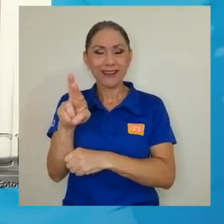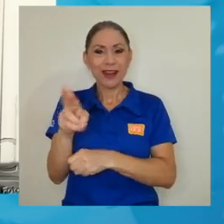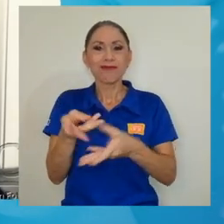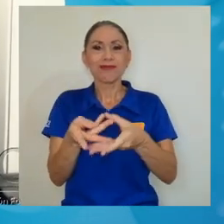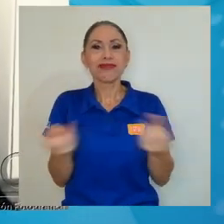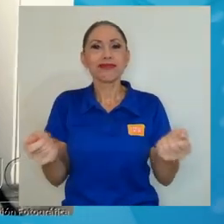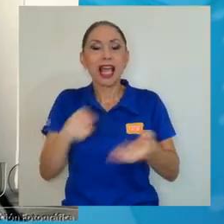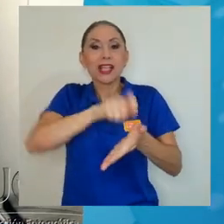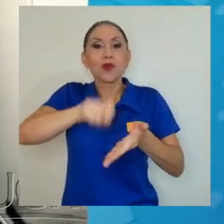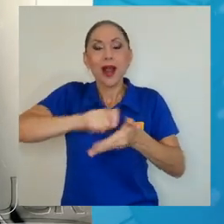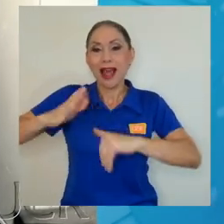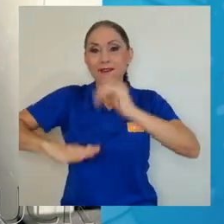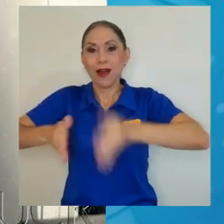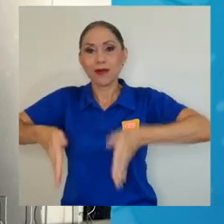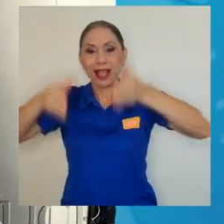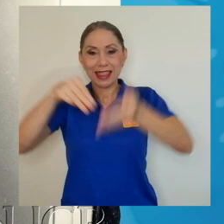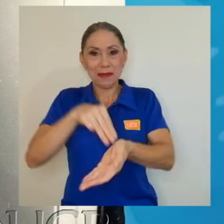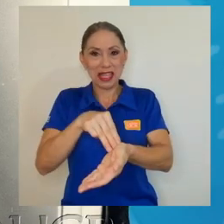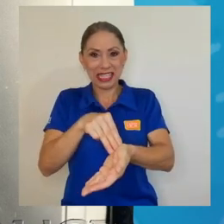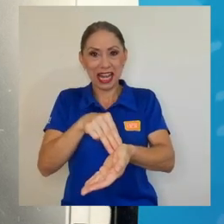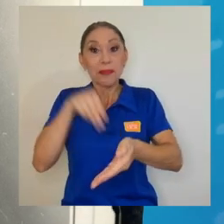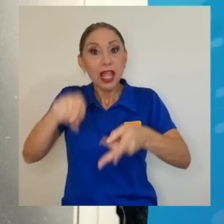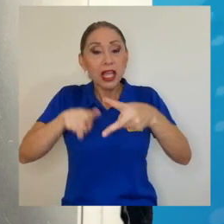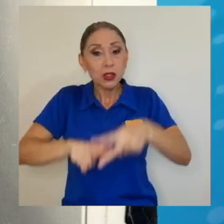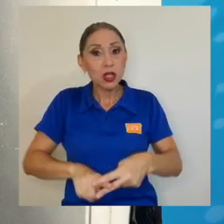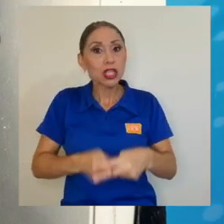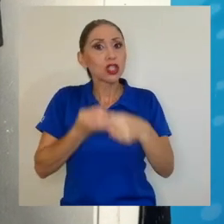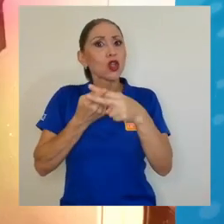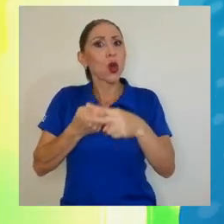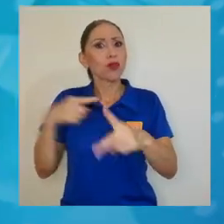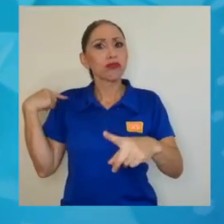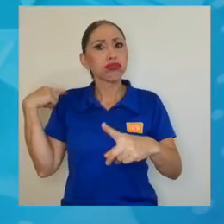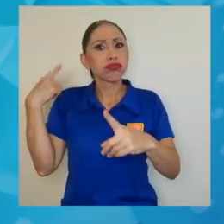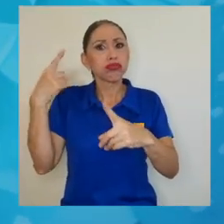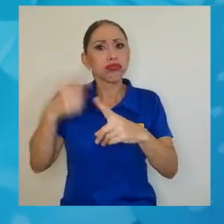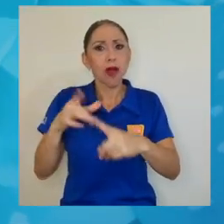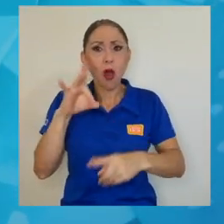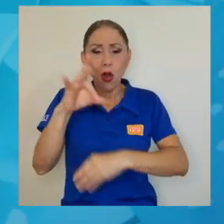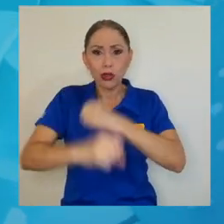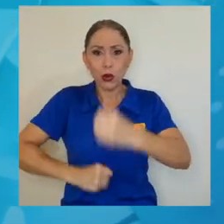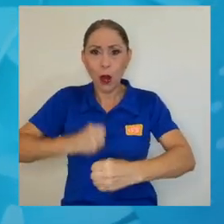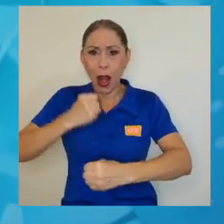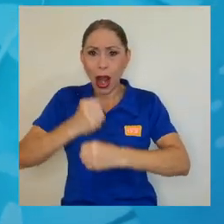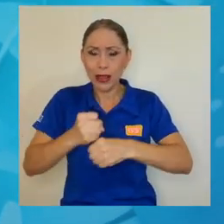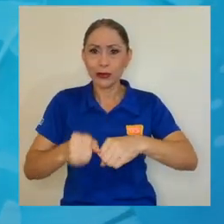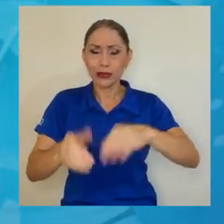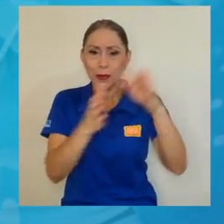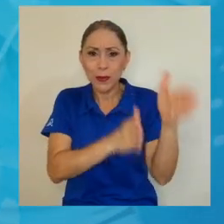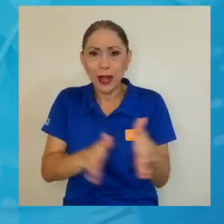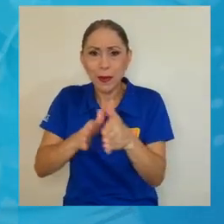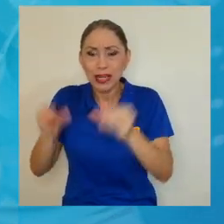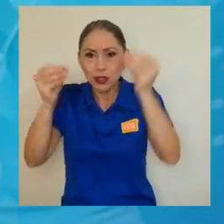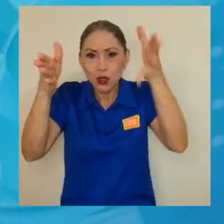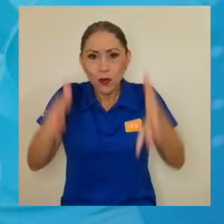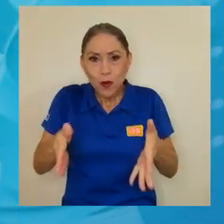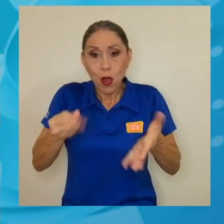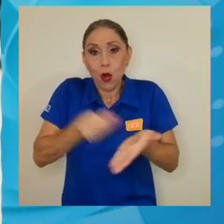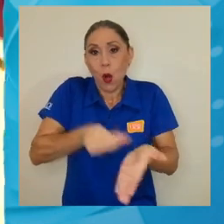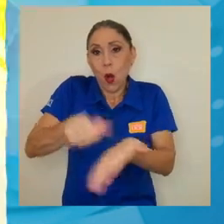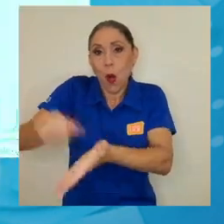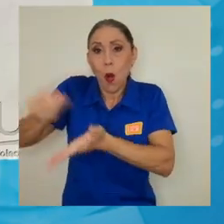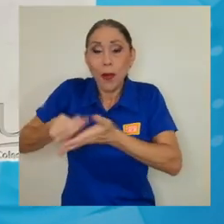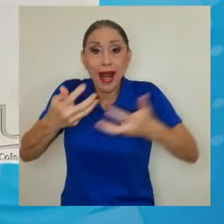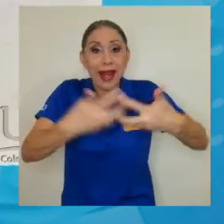Escuela y la Facultad de Medicina, lo que vendría a iniciar un arduo camino de ocho años de preparación a nivel docente, de adquisición de